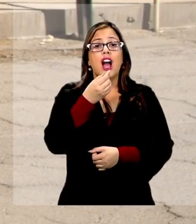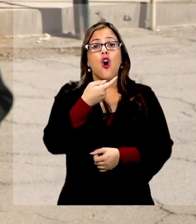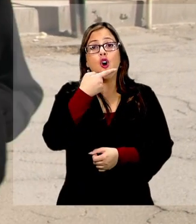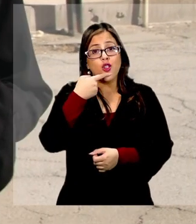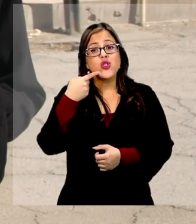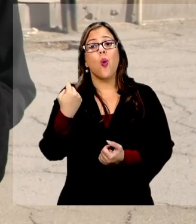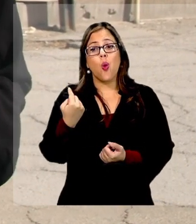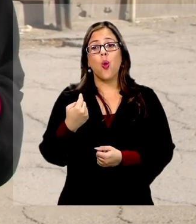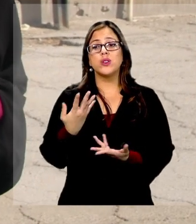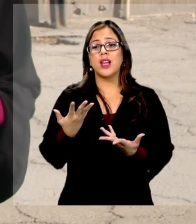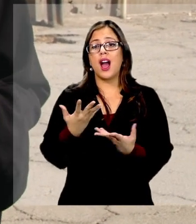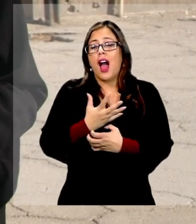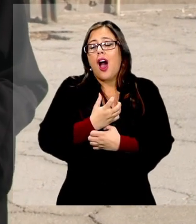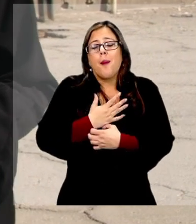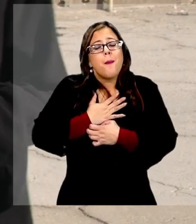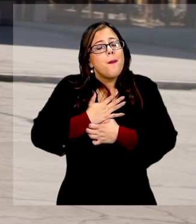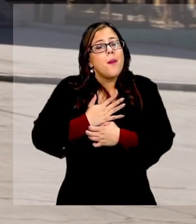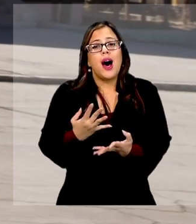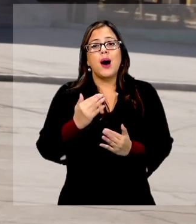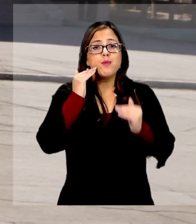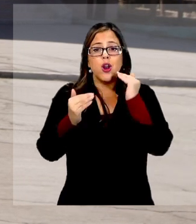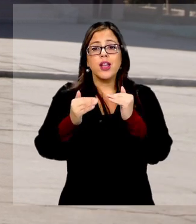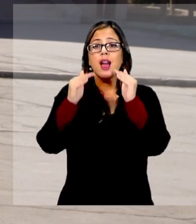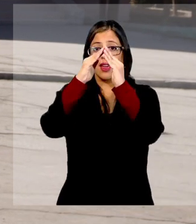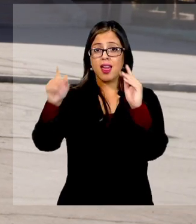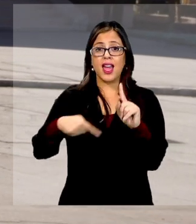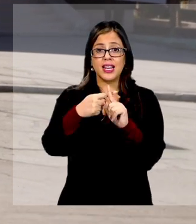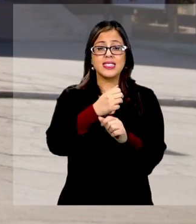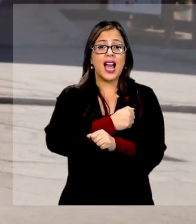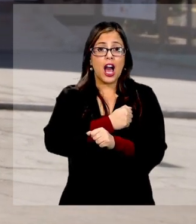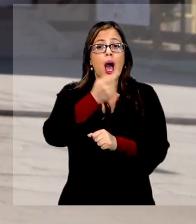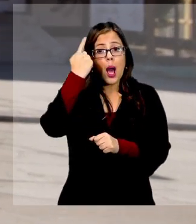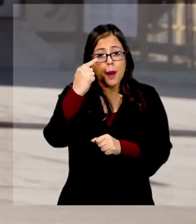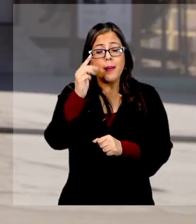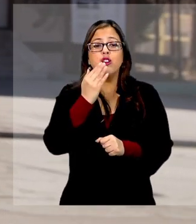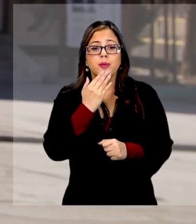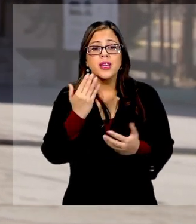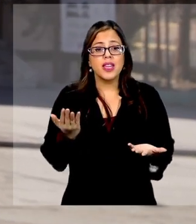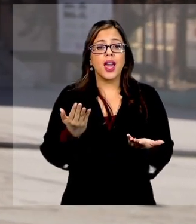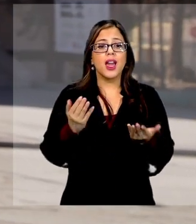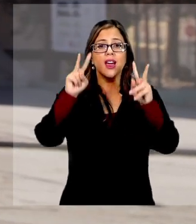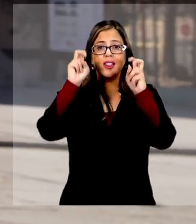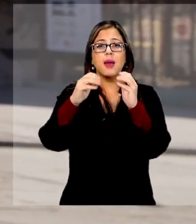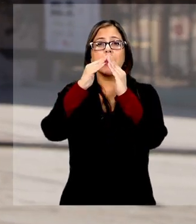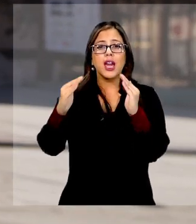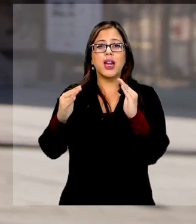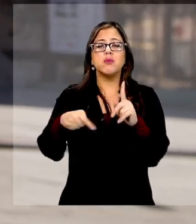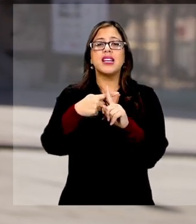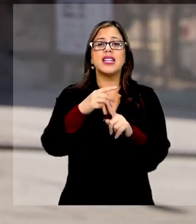apreciados por los que éramos niños. Esta es una iglesia católica, pero también teníamos templo adventista,